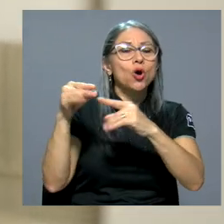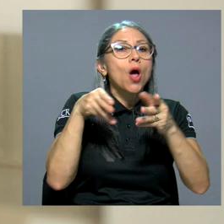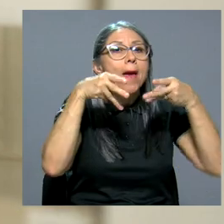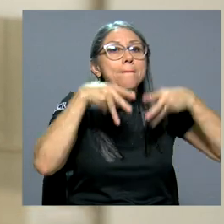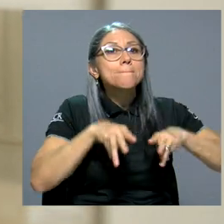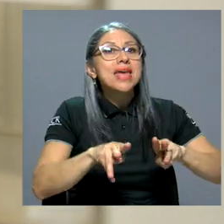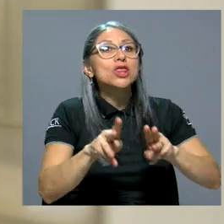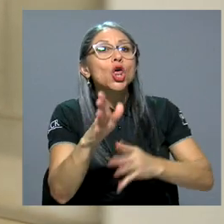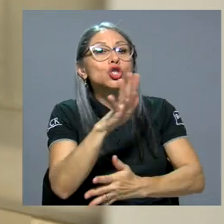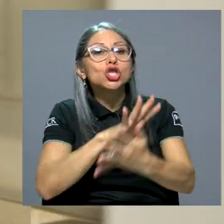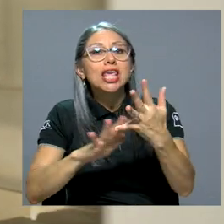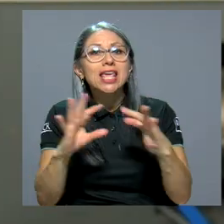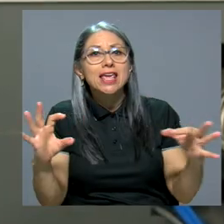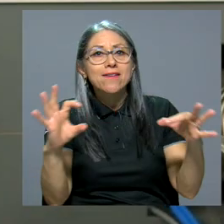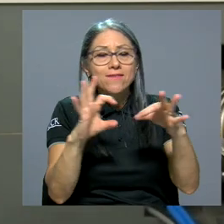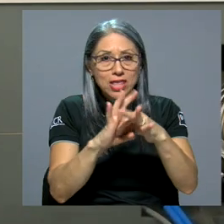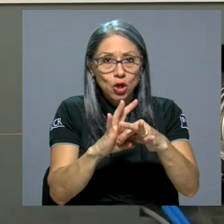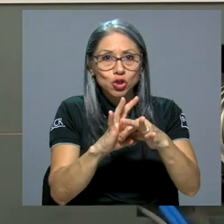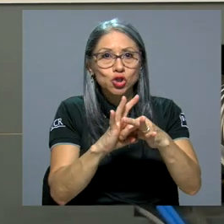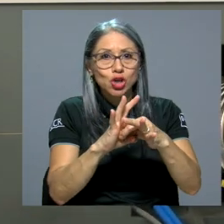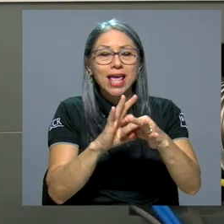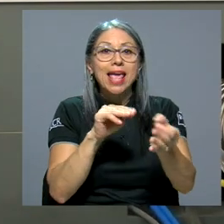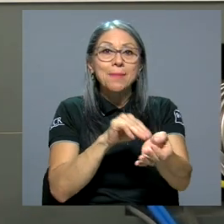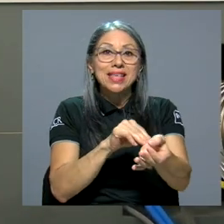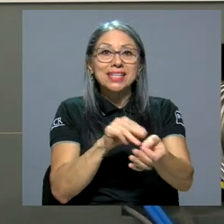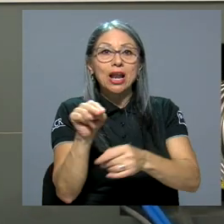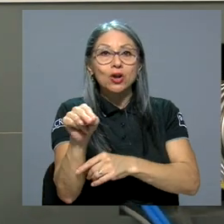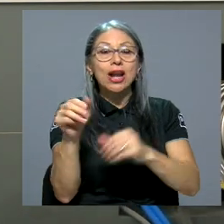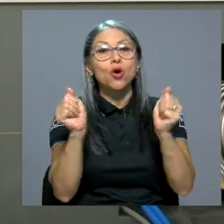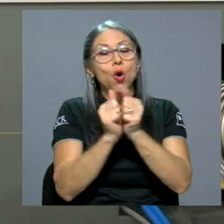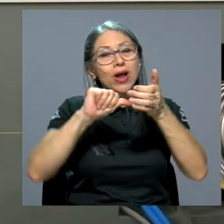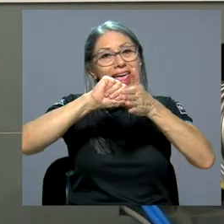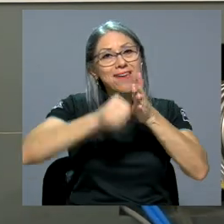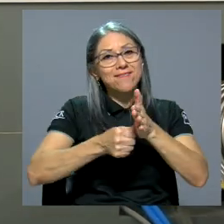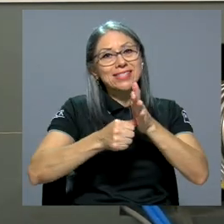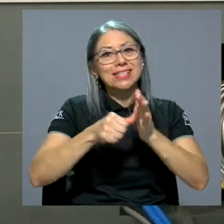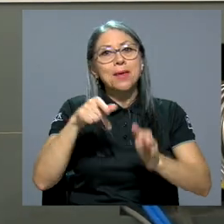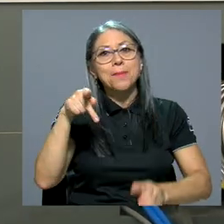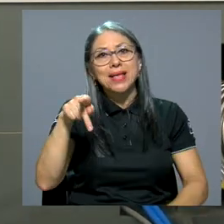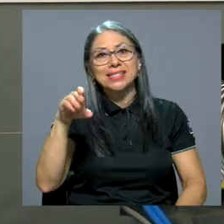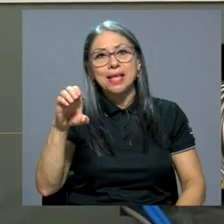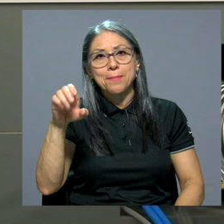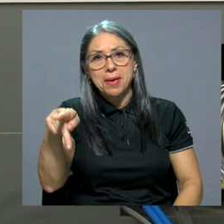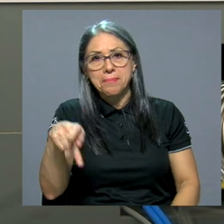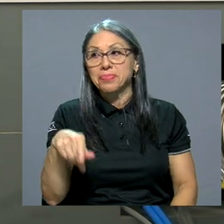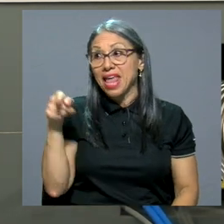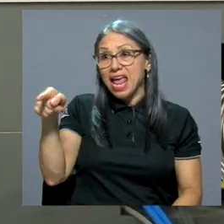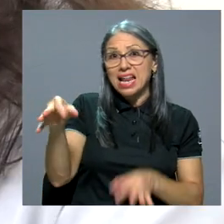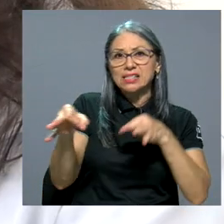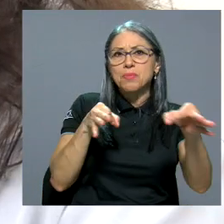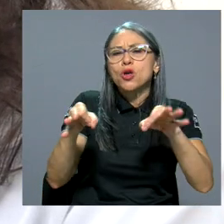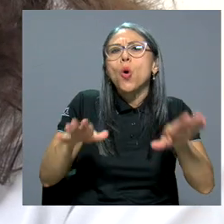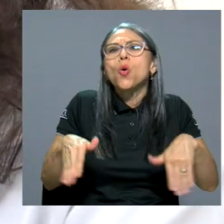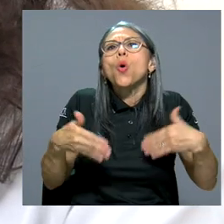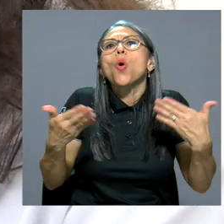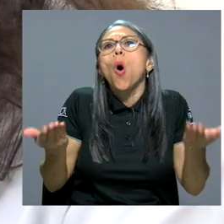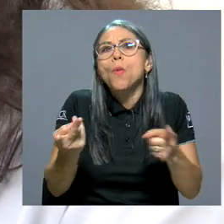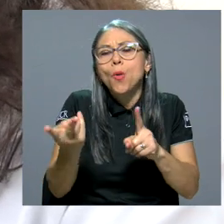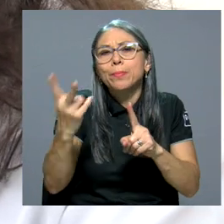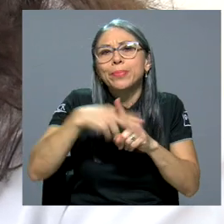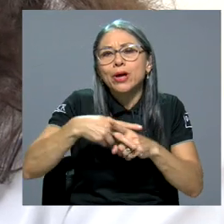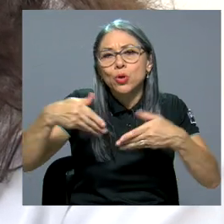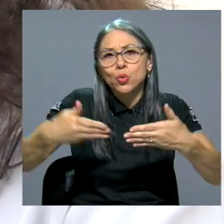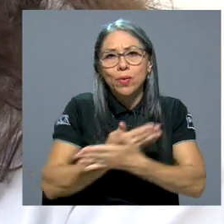medicina nuclear con énfasis en PET-CT. David Gutiérrez comentó cómo espera poner en práctica estos nuevos